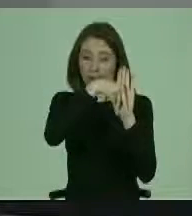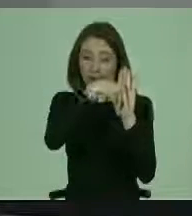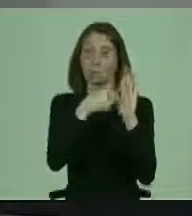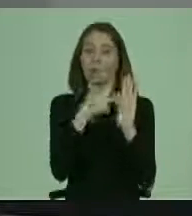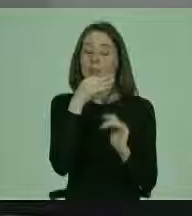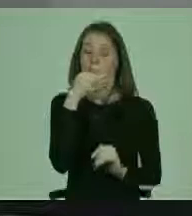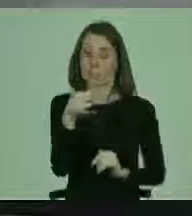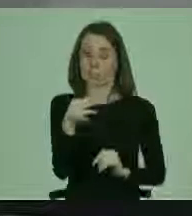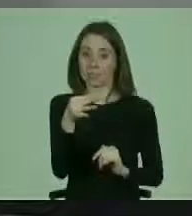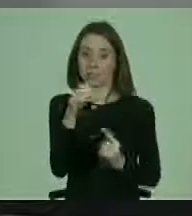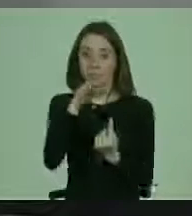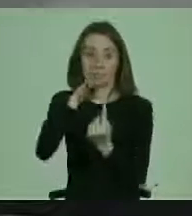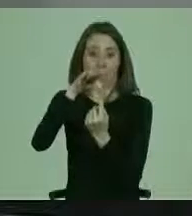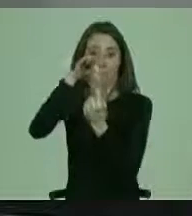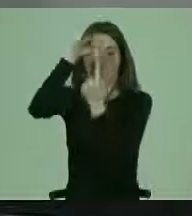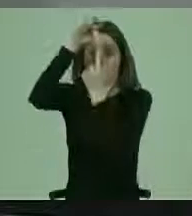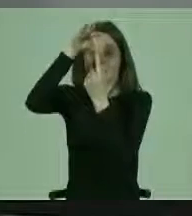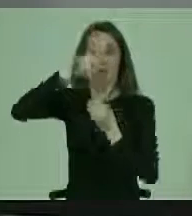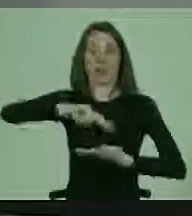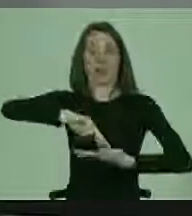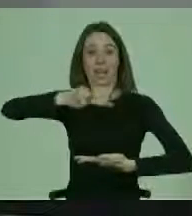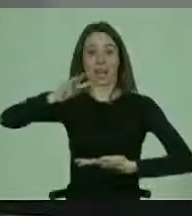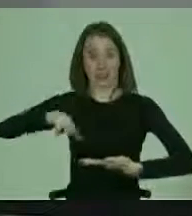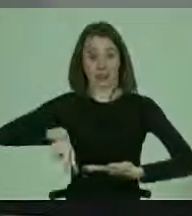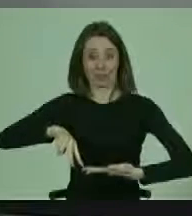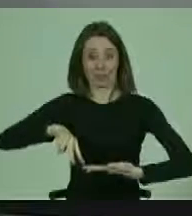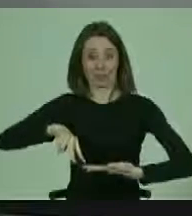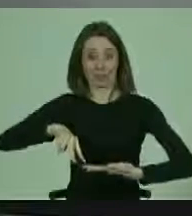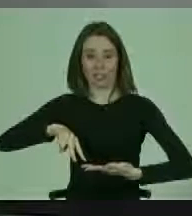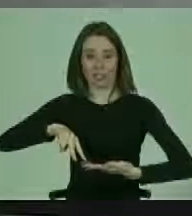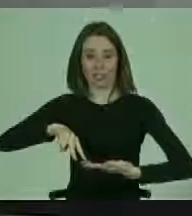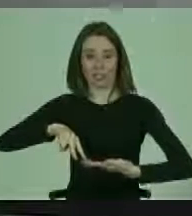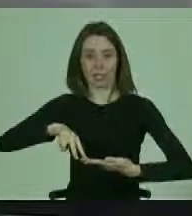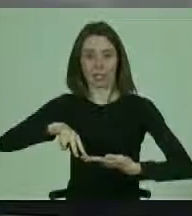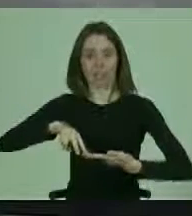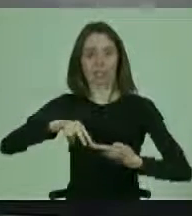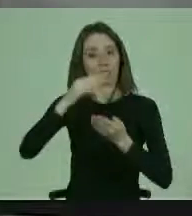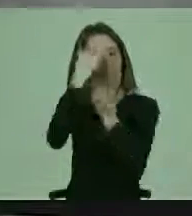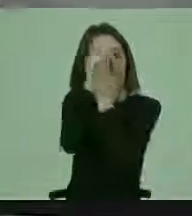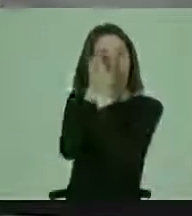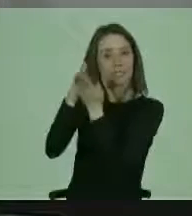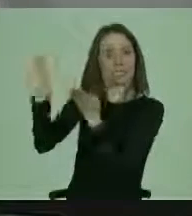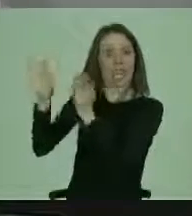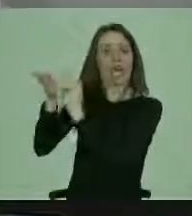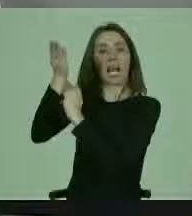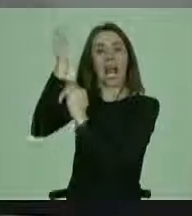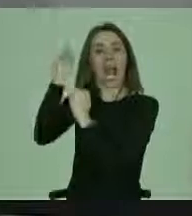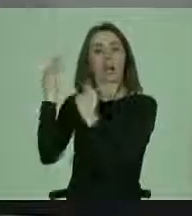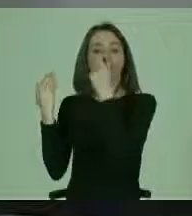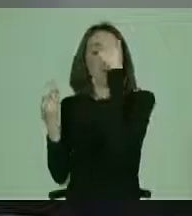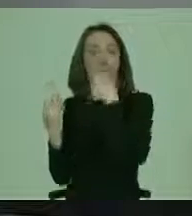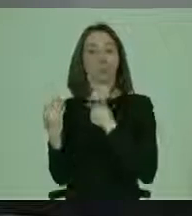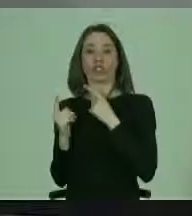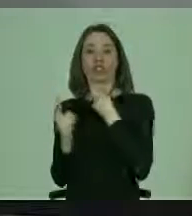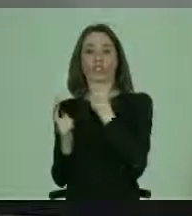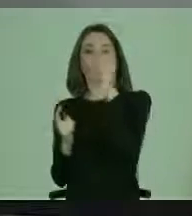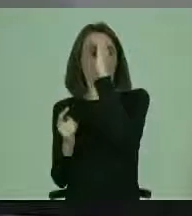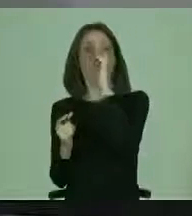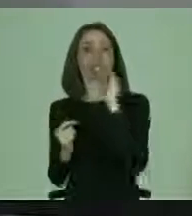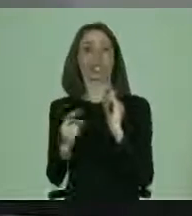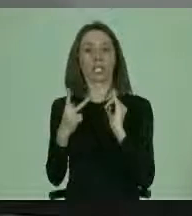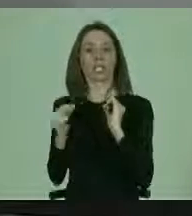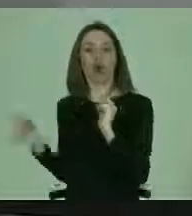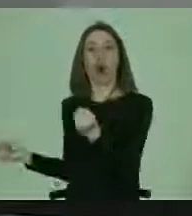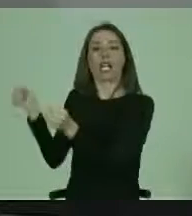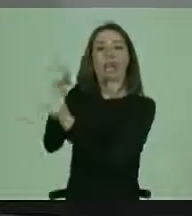anteriormente, el corazón medular de la convención, se destierran los modelos de voluntad sustitutiva y se pasa